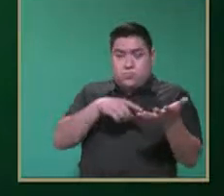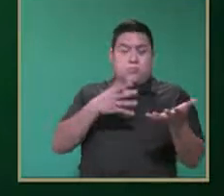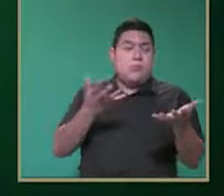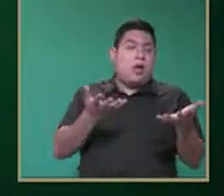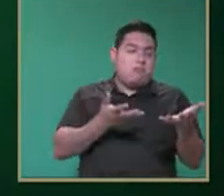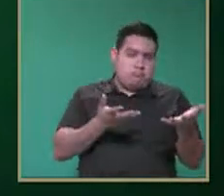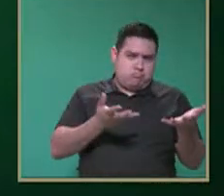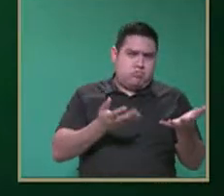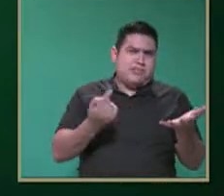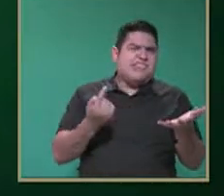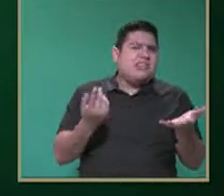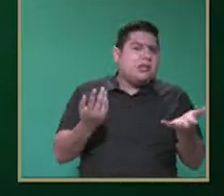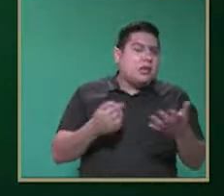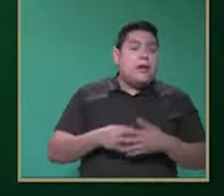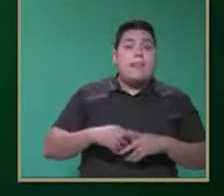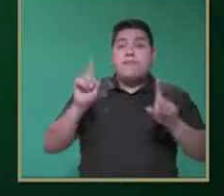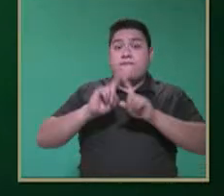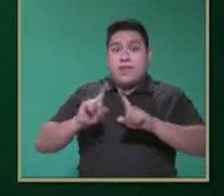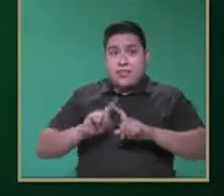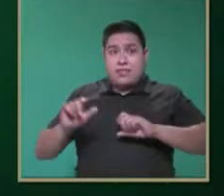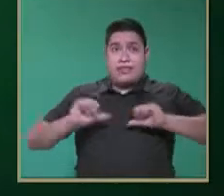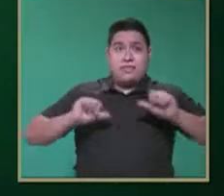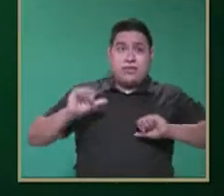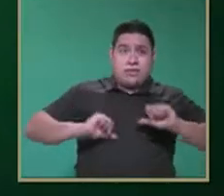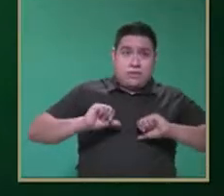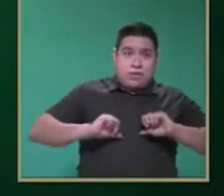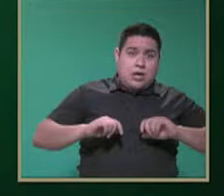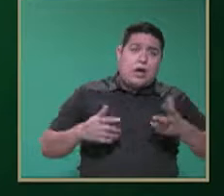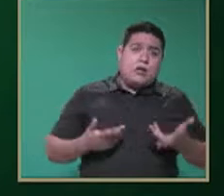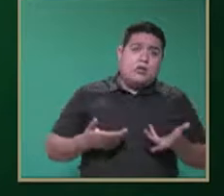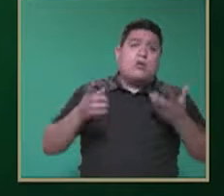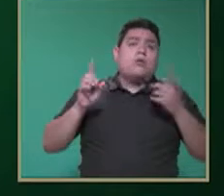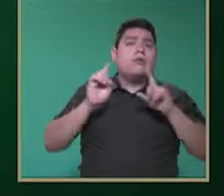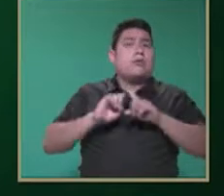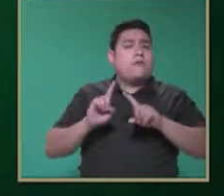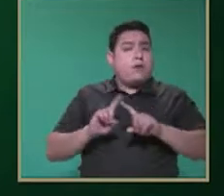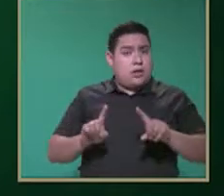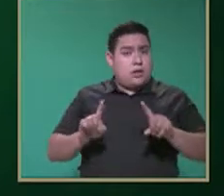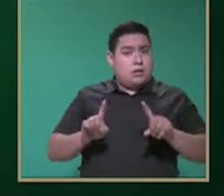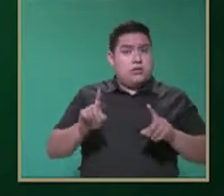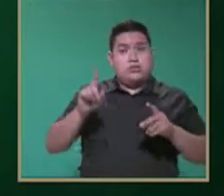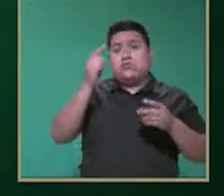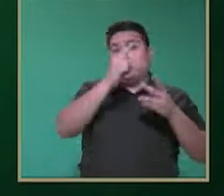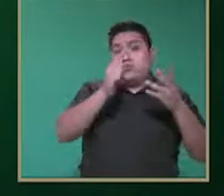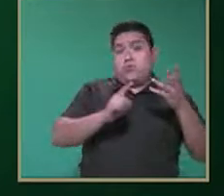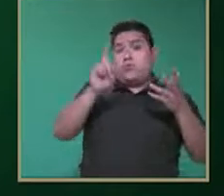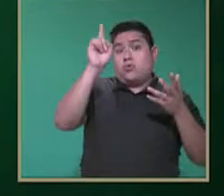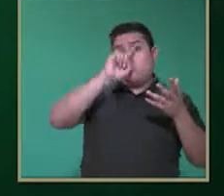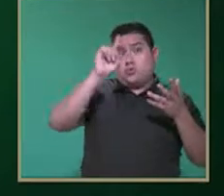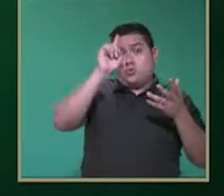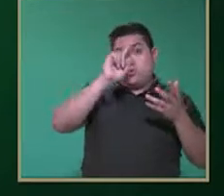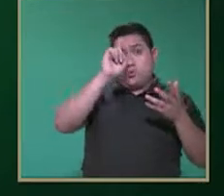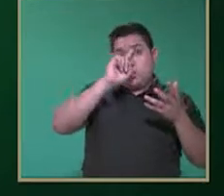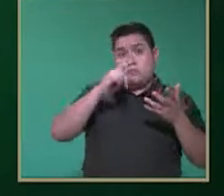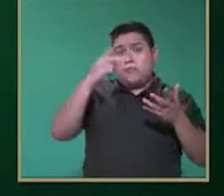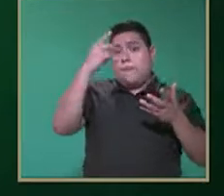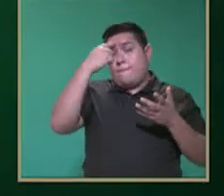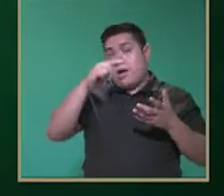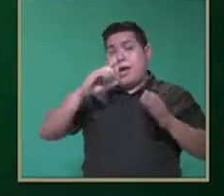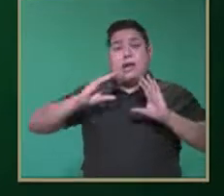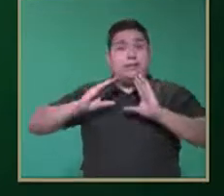esas actividades o esas acciones por parte de nosotros psicoeducativas.